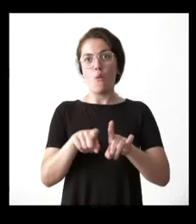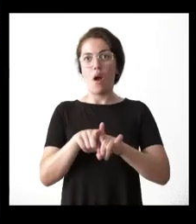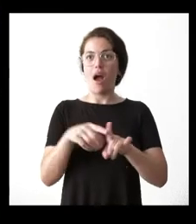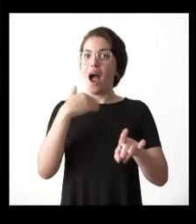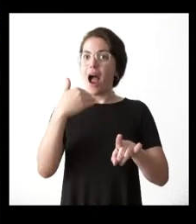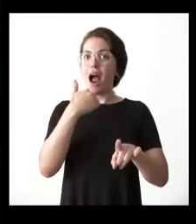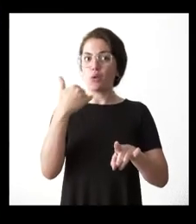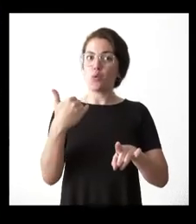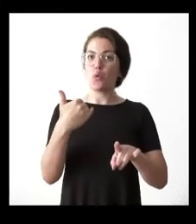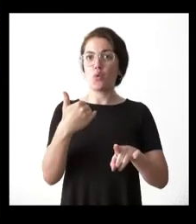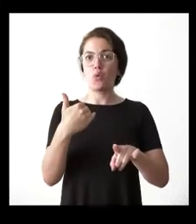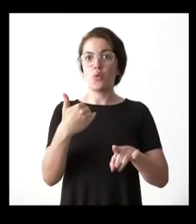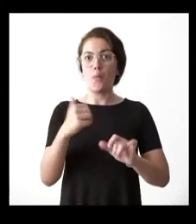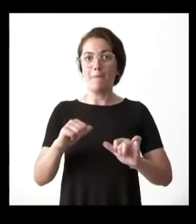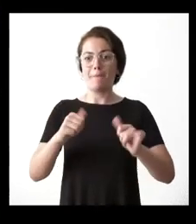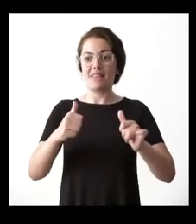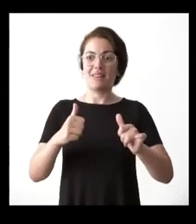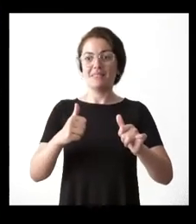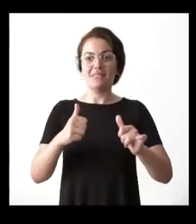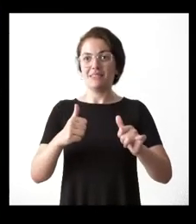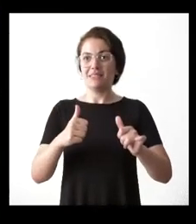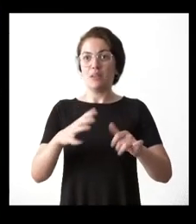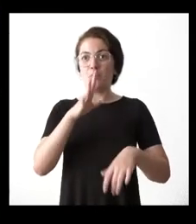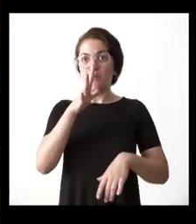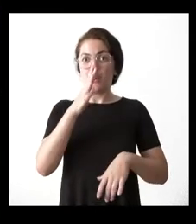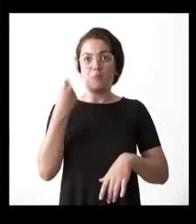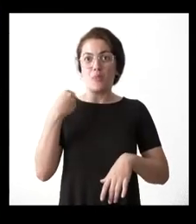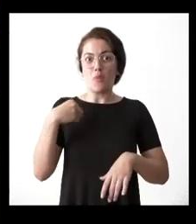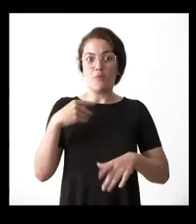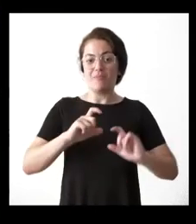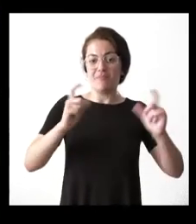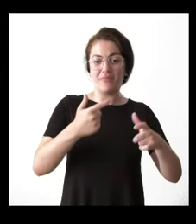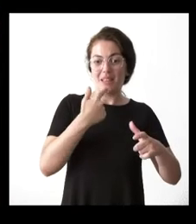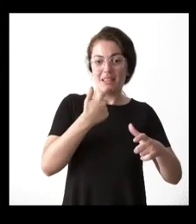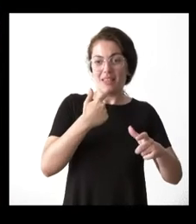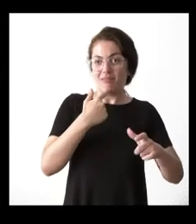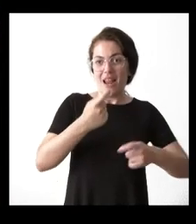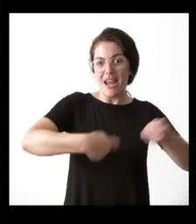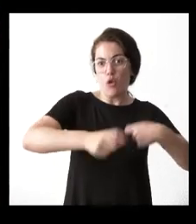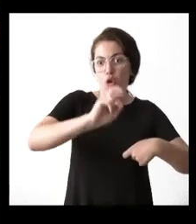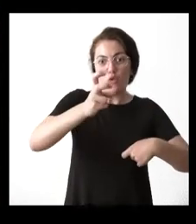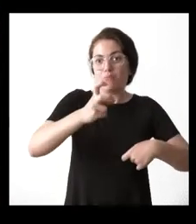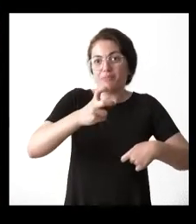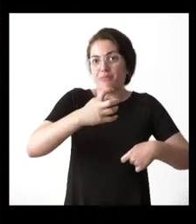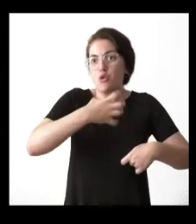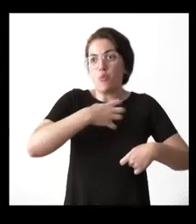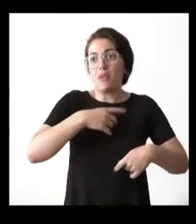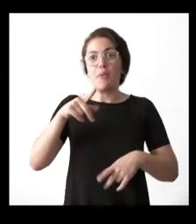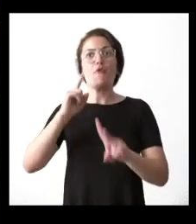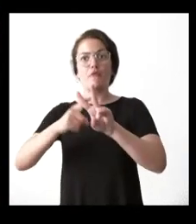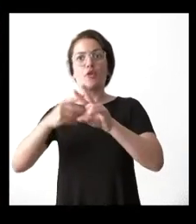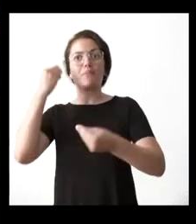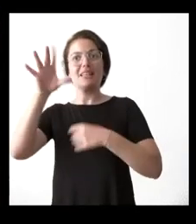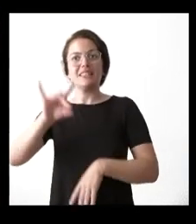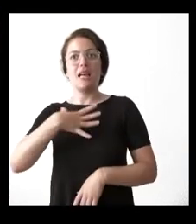en lo que considera el Partido Popular que no hay nada que renegociar en estas mesas en cambio Vox considera que sí eso una primera cuestión